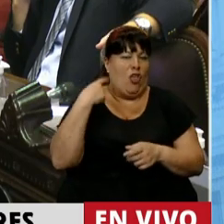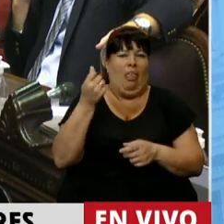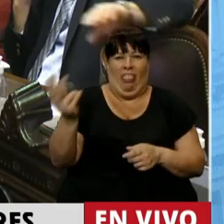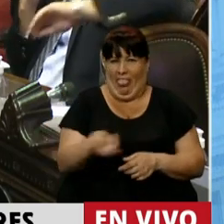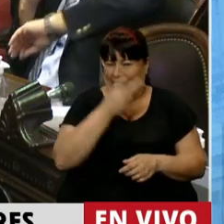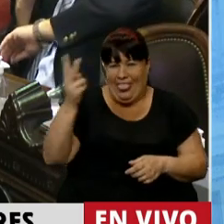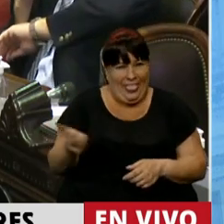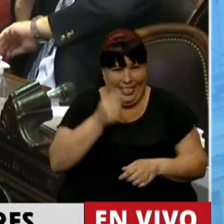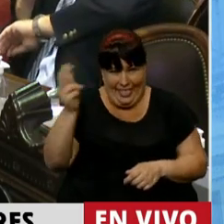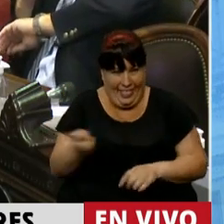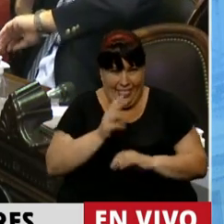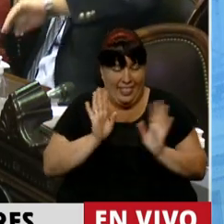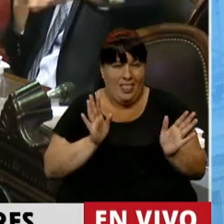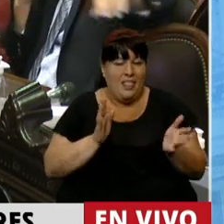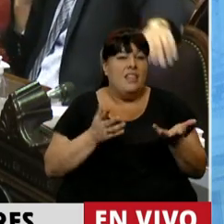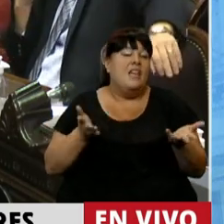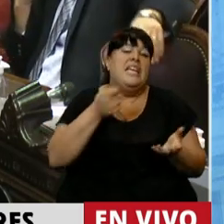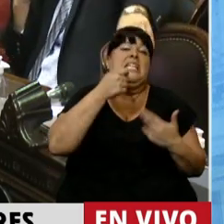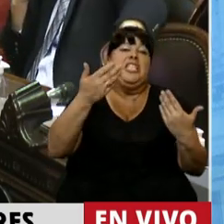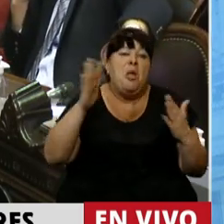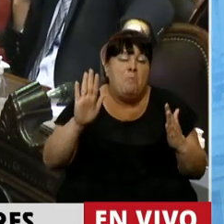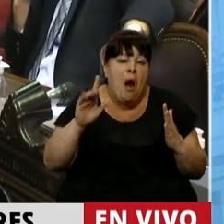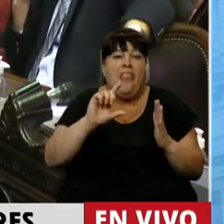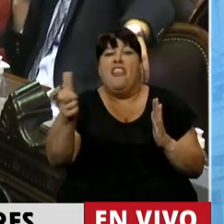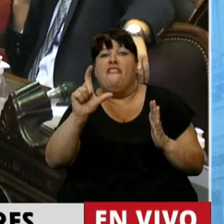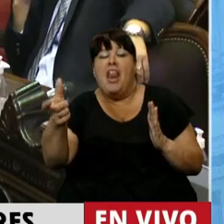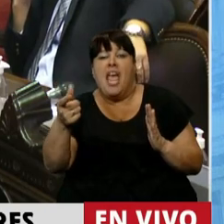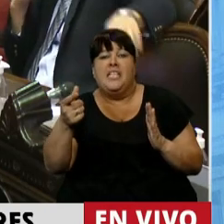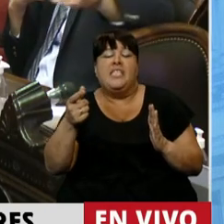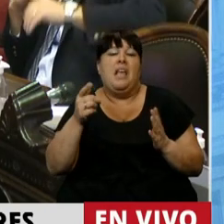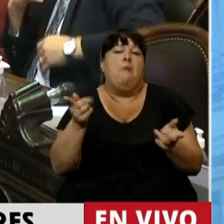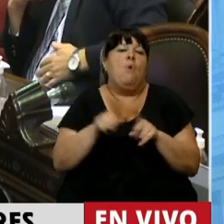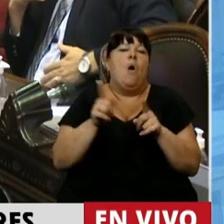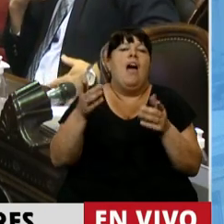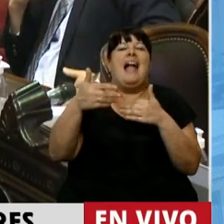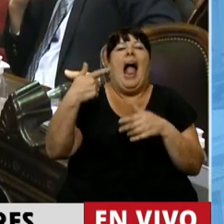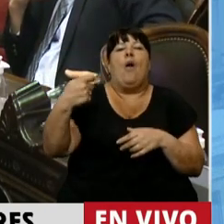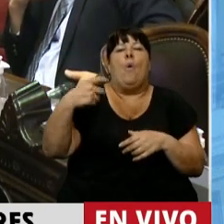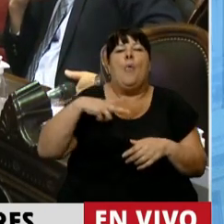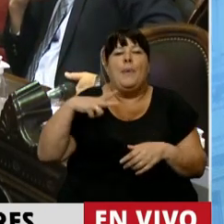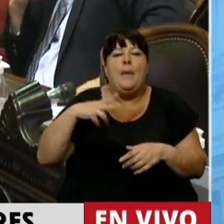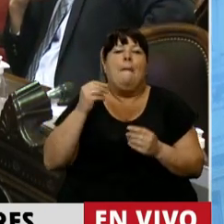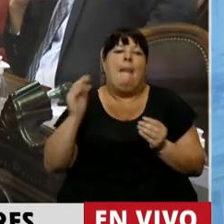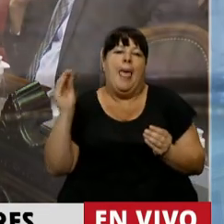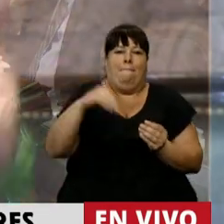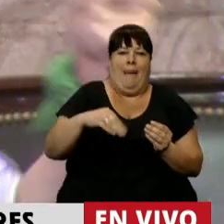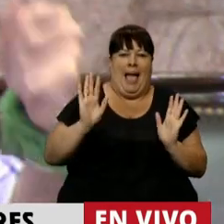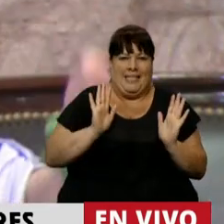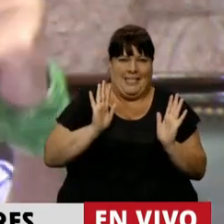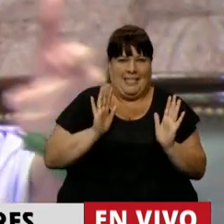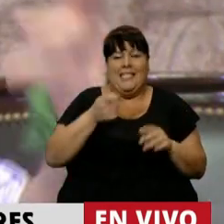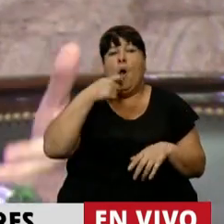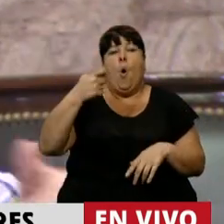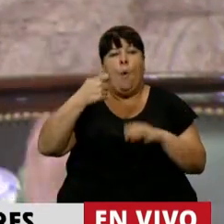miseria, y el que pueda complementará con cajas jubilatorias privadas para tener un poquito más. O